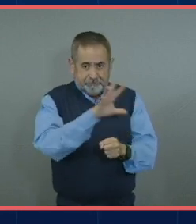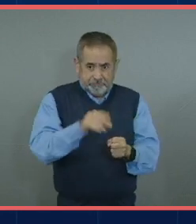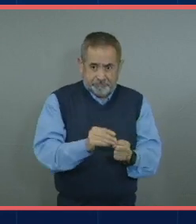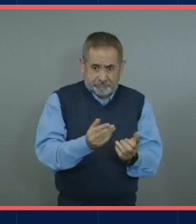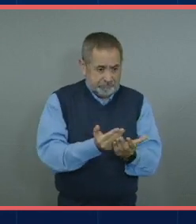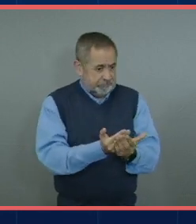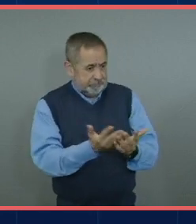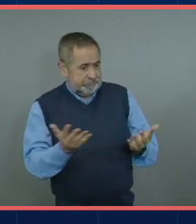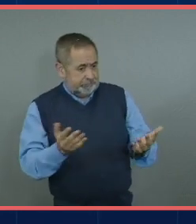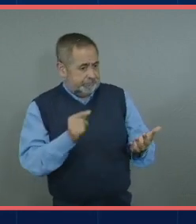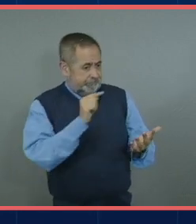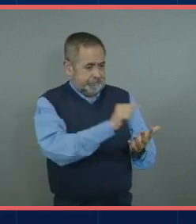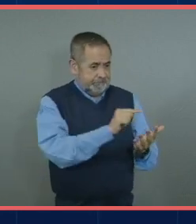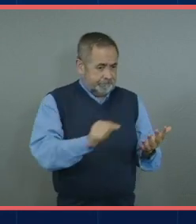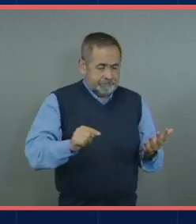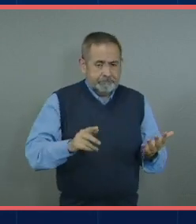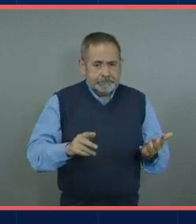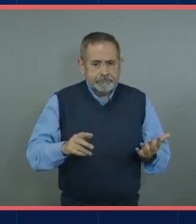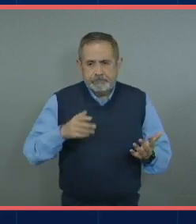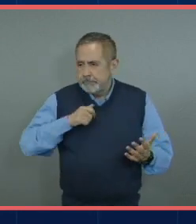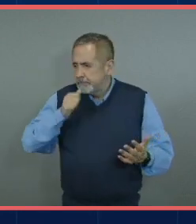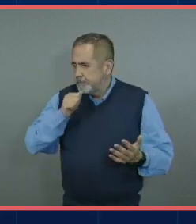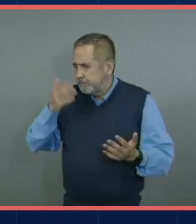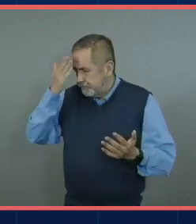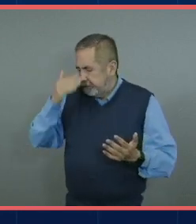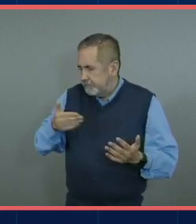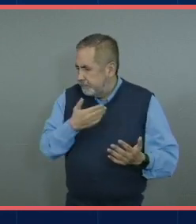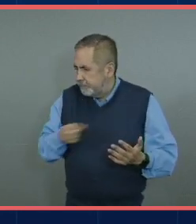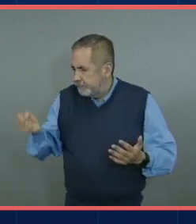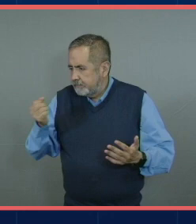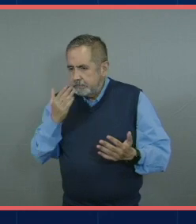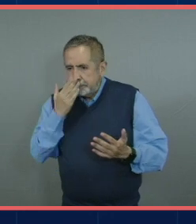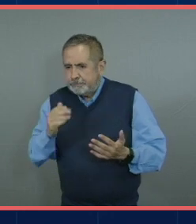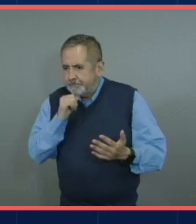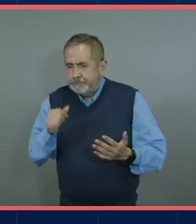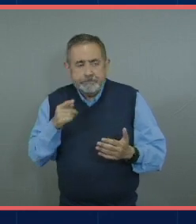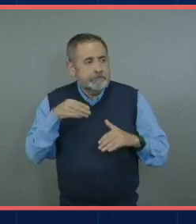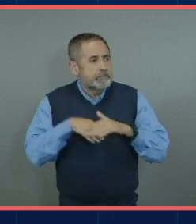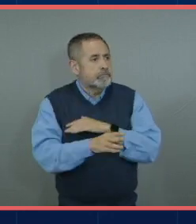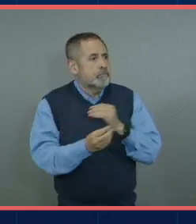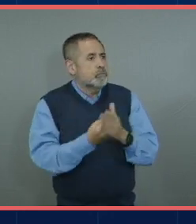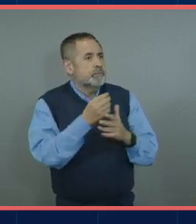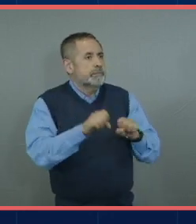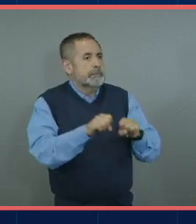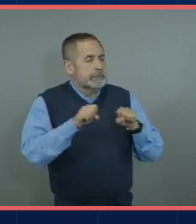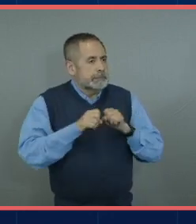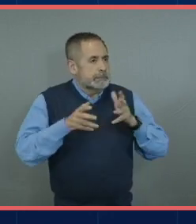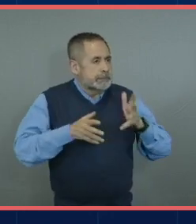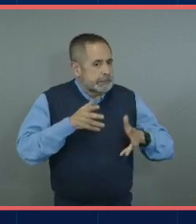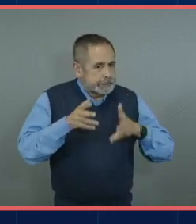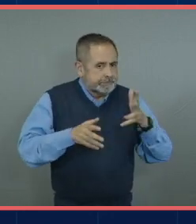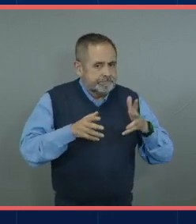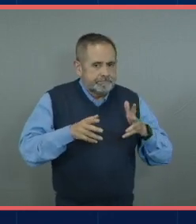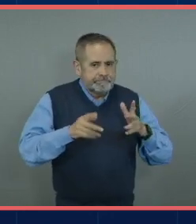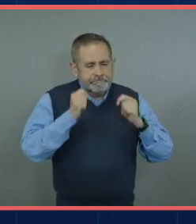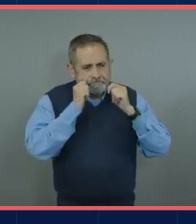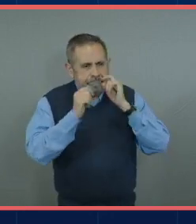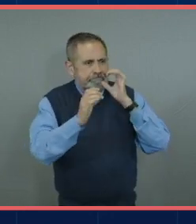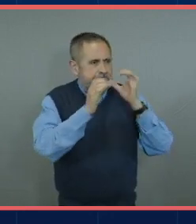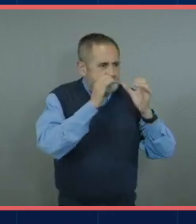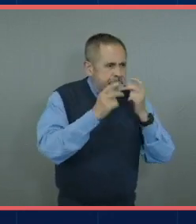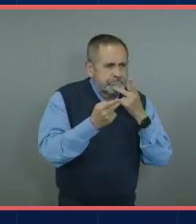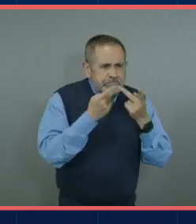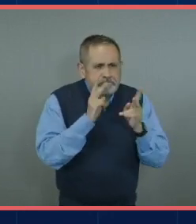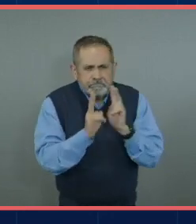o todas las habilidades para entrar a un equipo nuevo de trabajo pues fue eso aprender a comunicarme